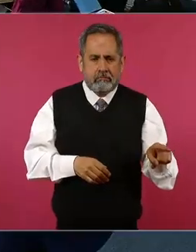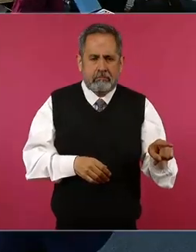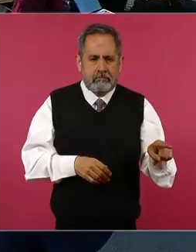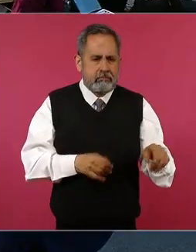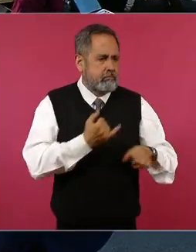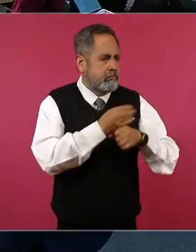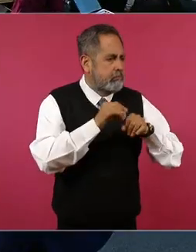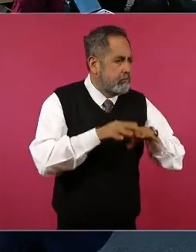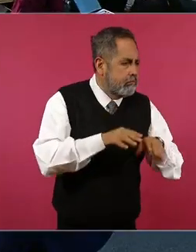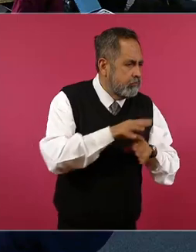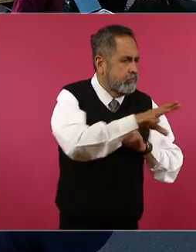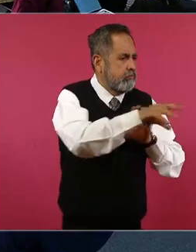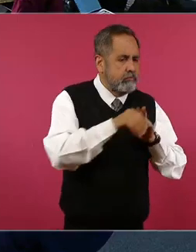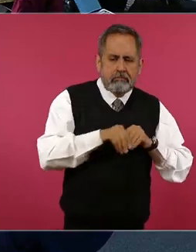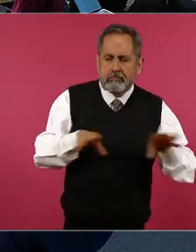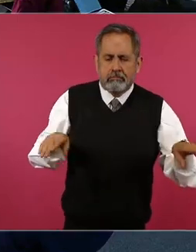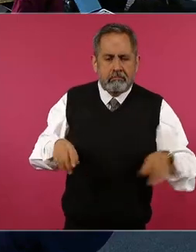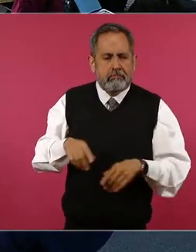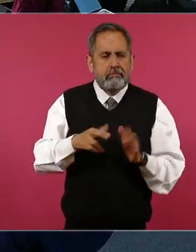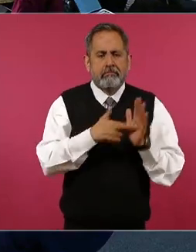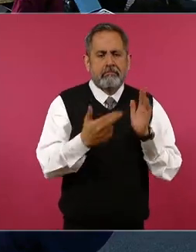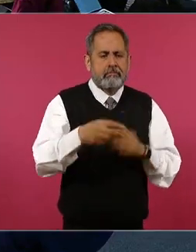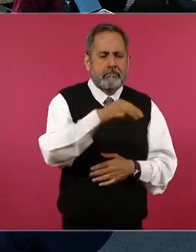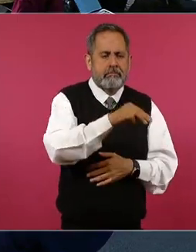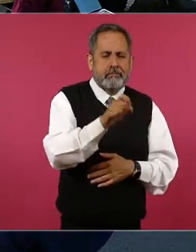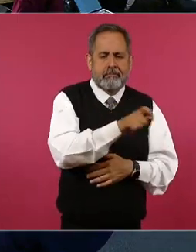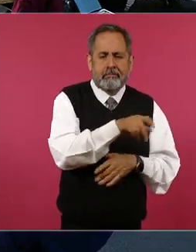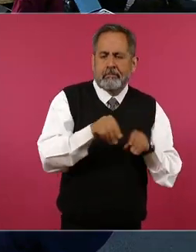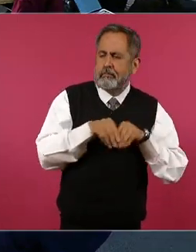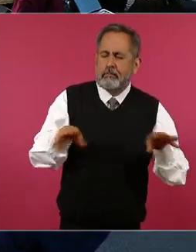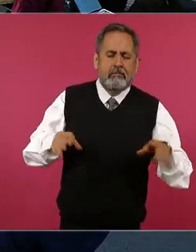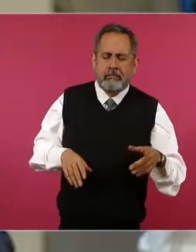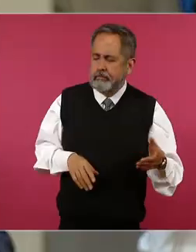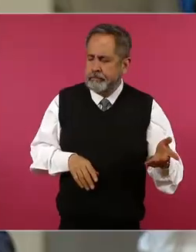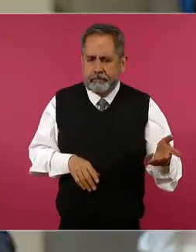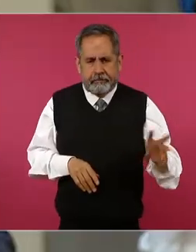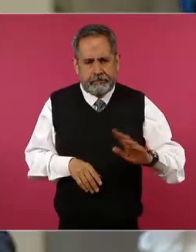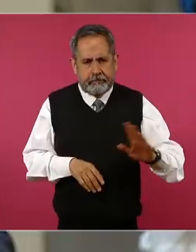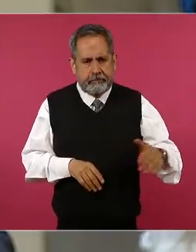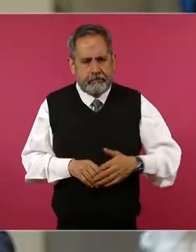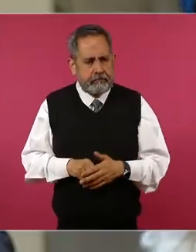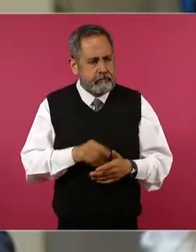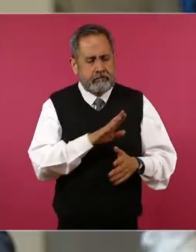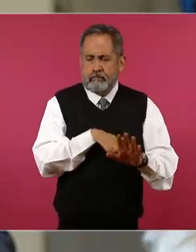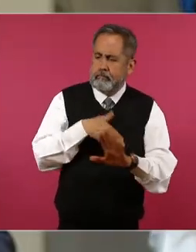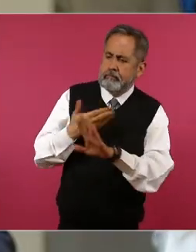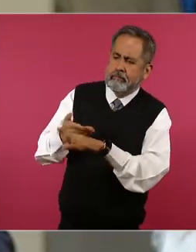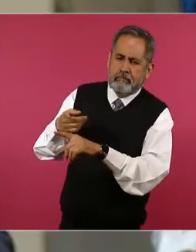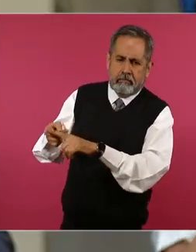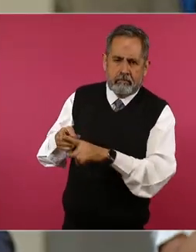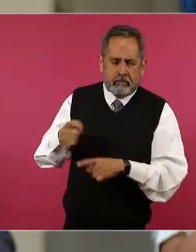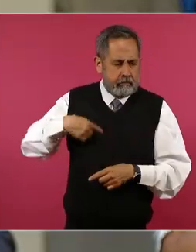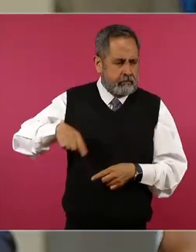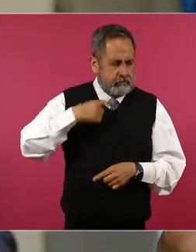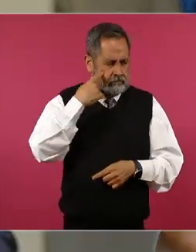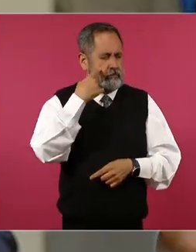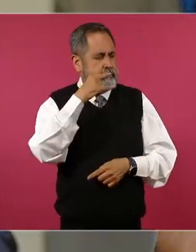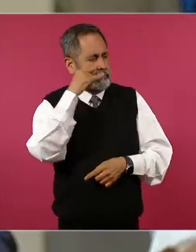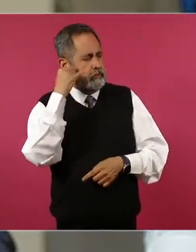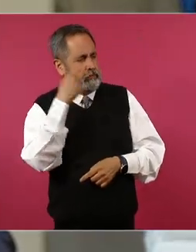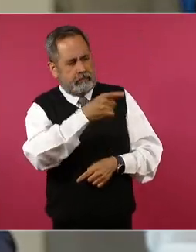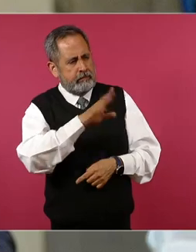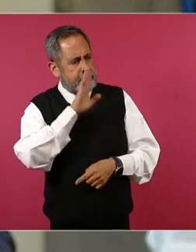información de la revista MX donde se se refiere me parece y nos pareció a muchos